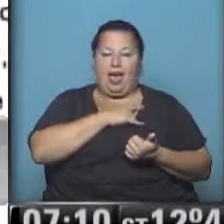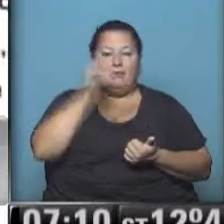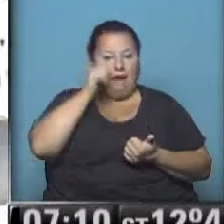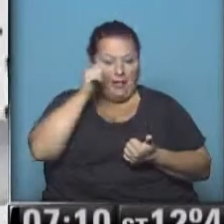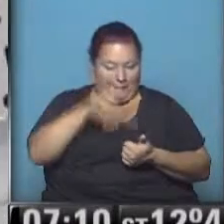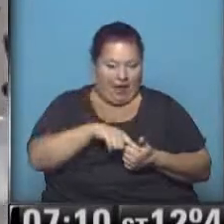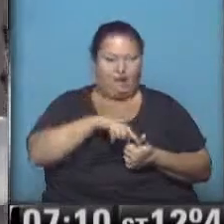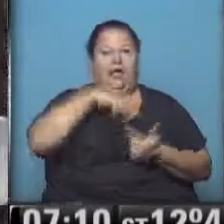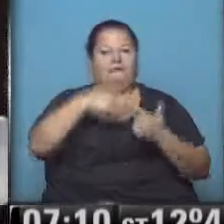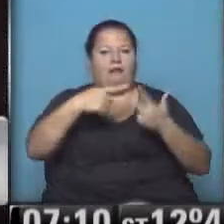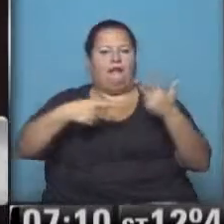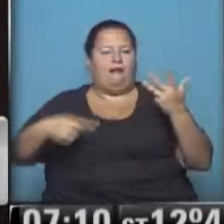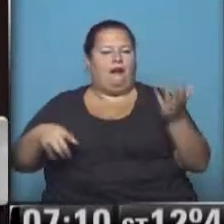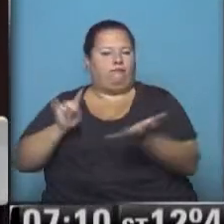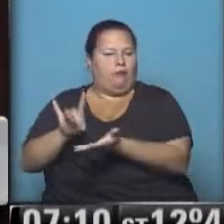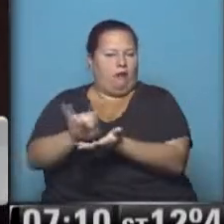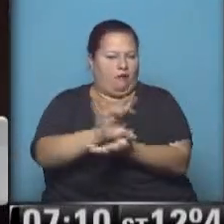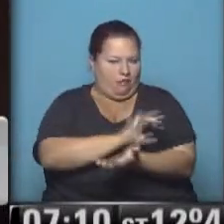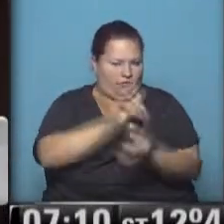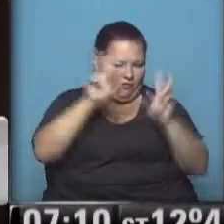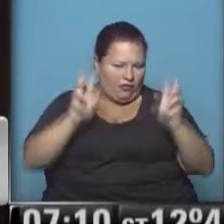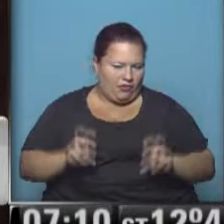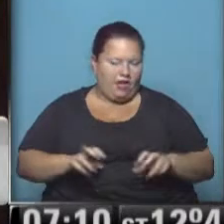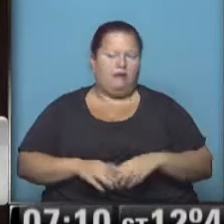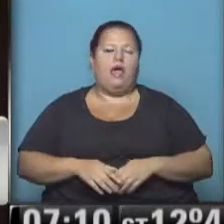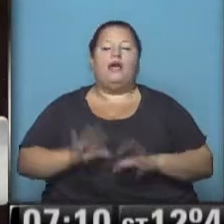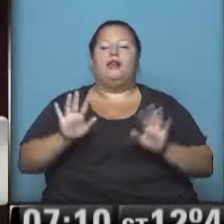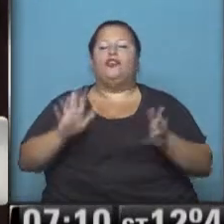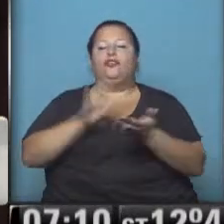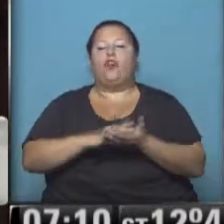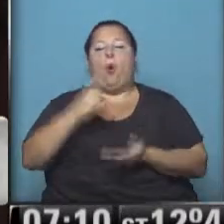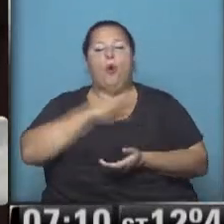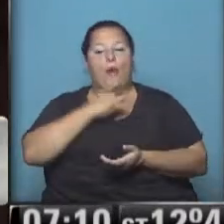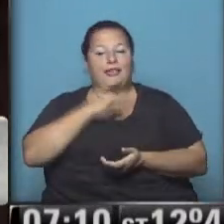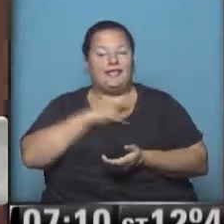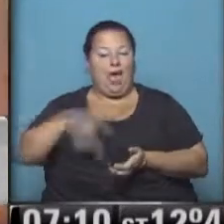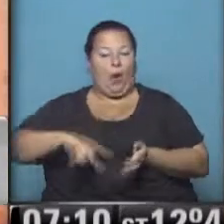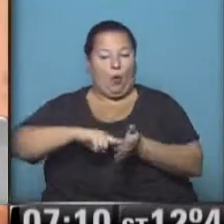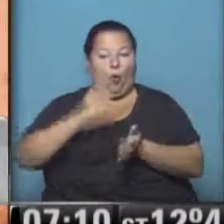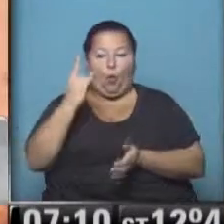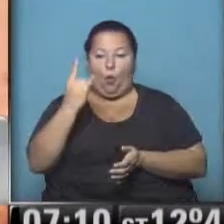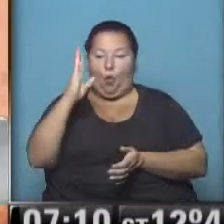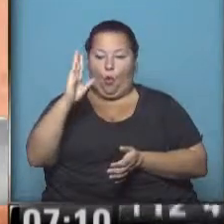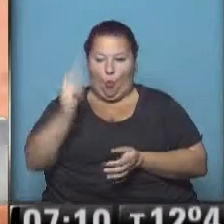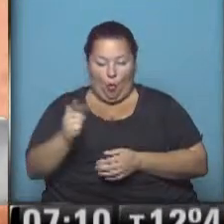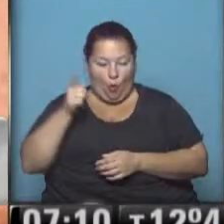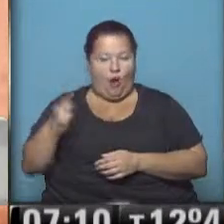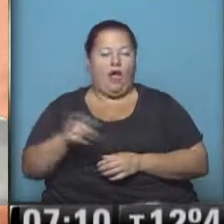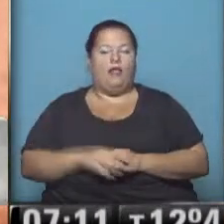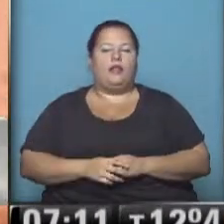Mar del Plata y ahora se siguen sumando otro tipo de cuestiones. A ver, en el caso de la Universidad de Buenos Aires, en particular,